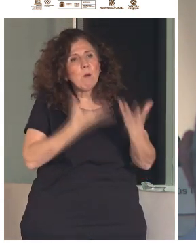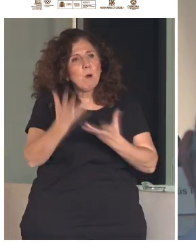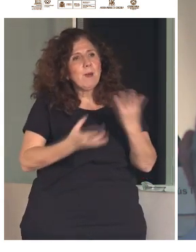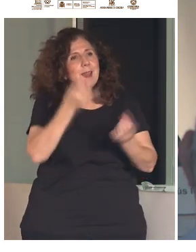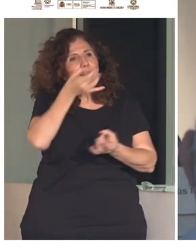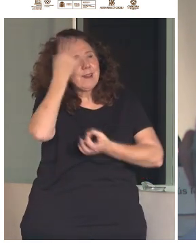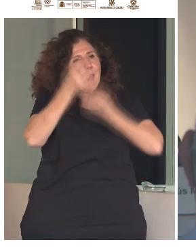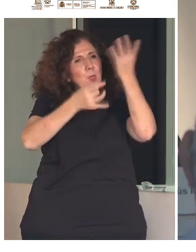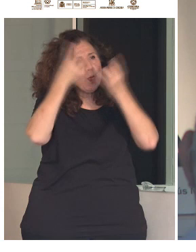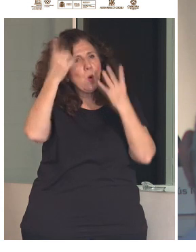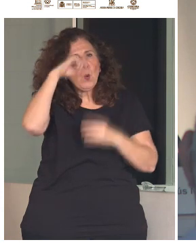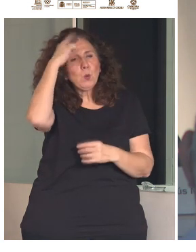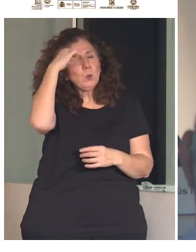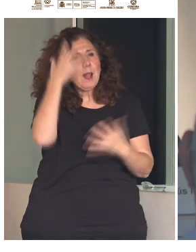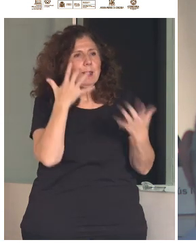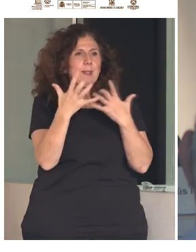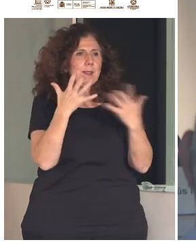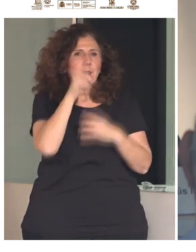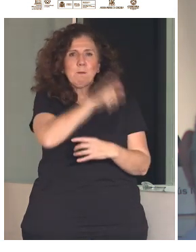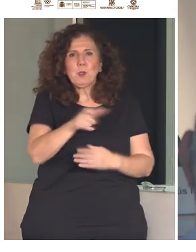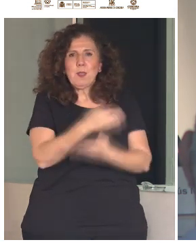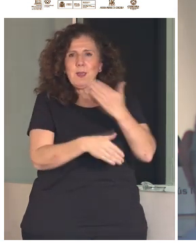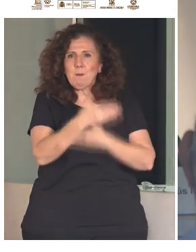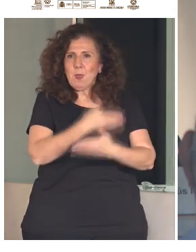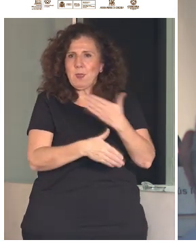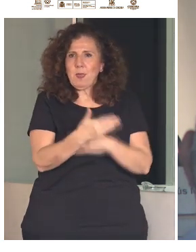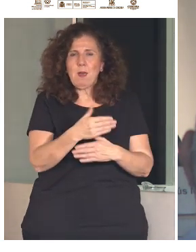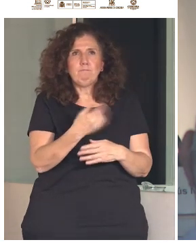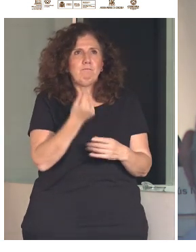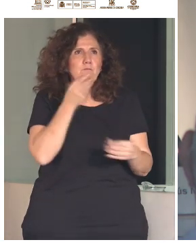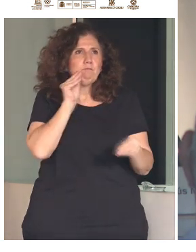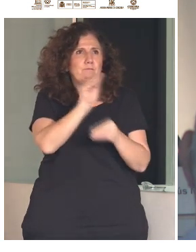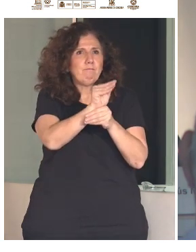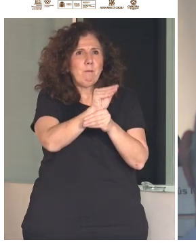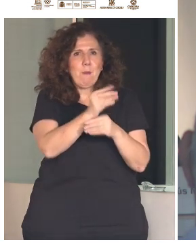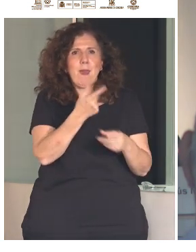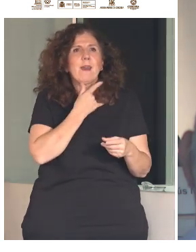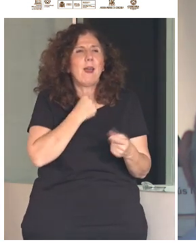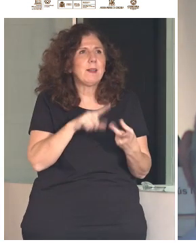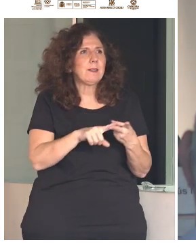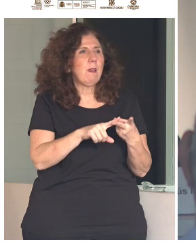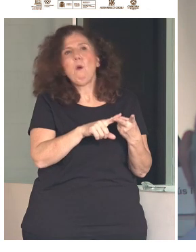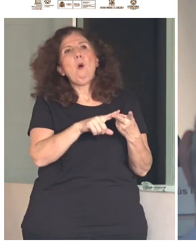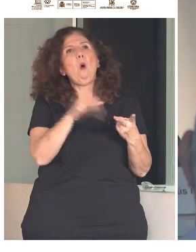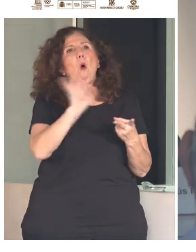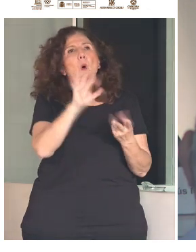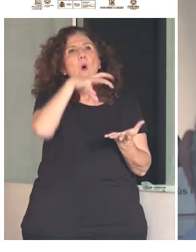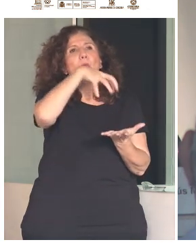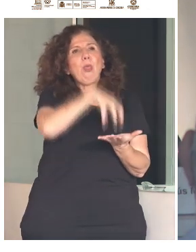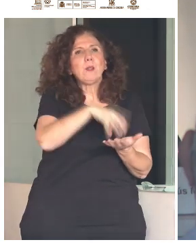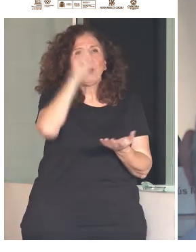artística a las personas con discapacidad a través de la creación de becas, propiciando que los centros de cultura públicos